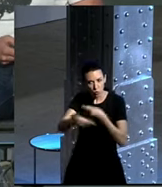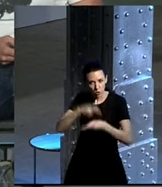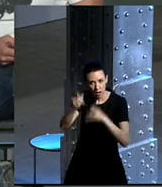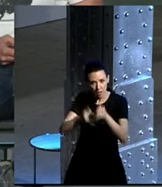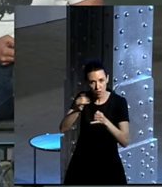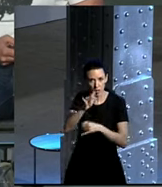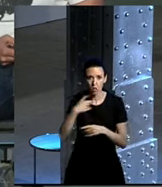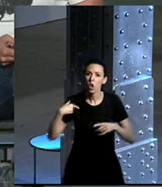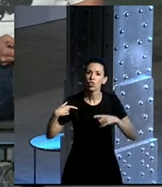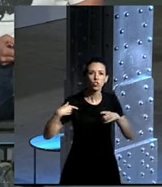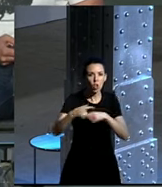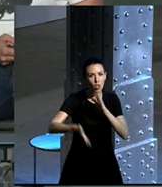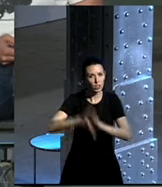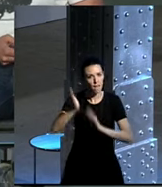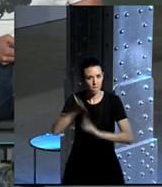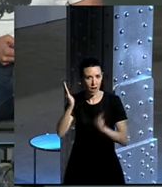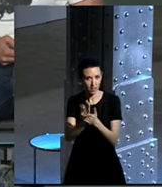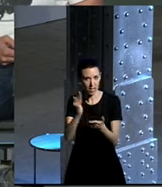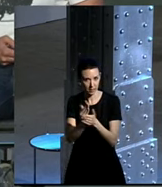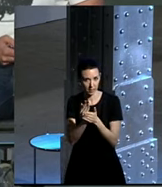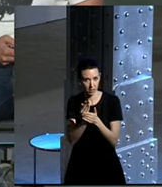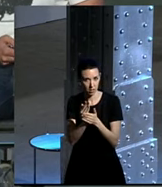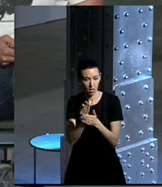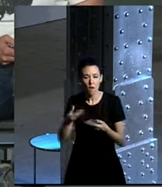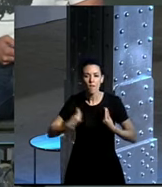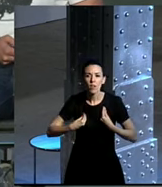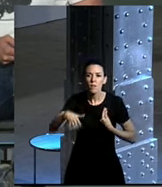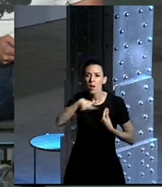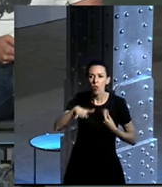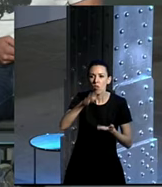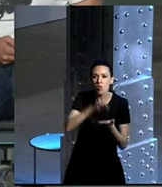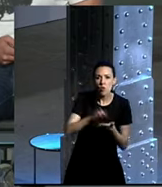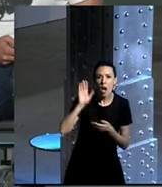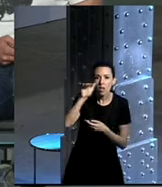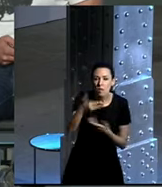bici? Todos los días para ir a clase. ¿Dónde vives? ¿Ciudad, campo,